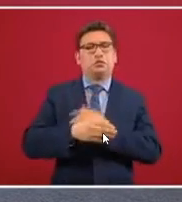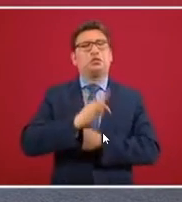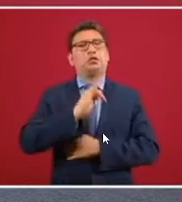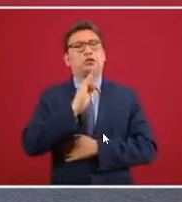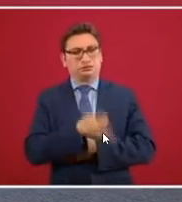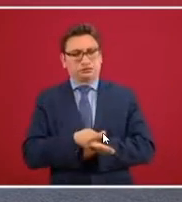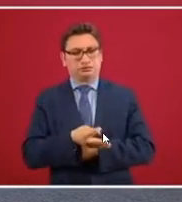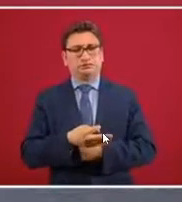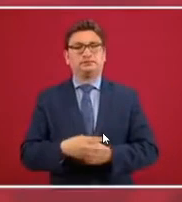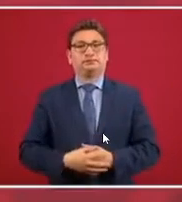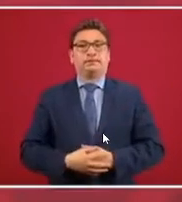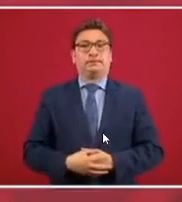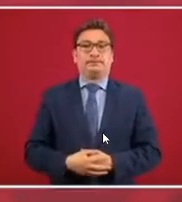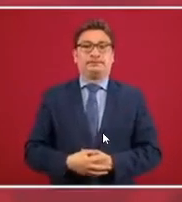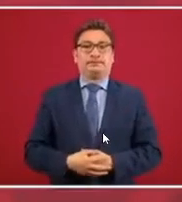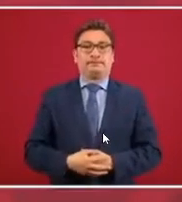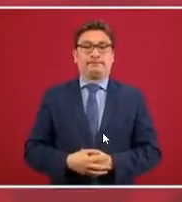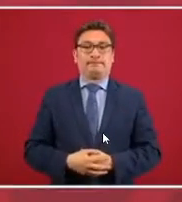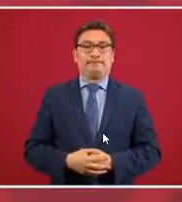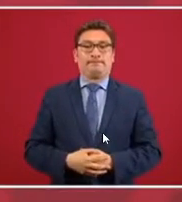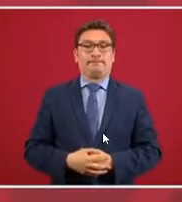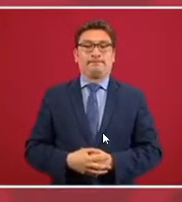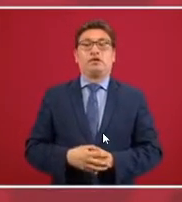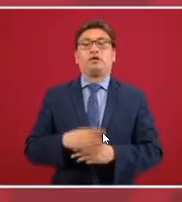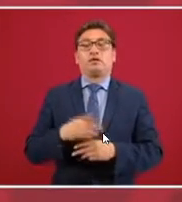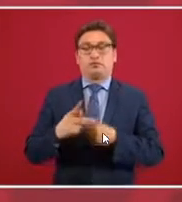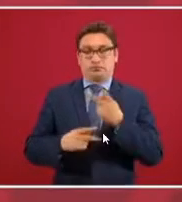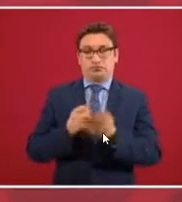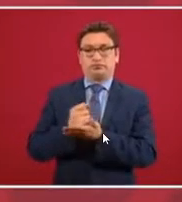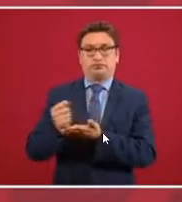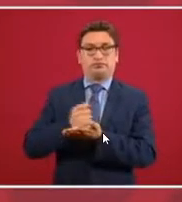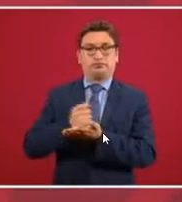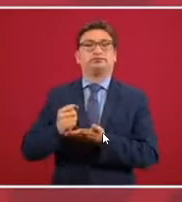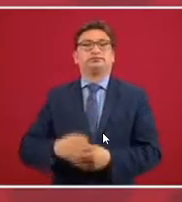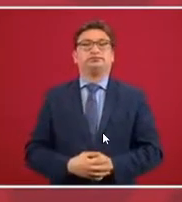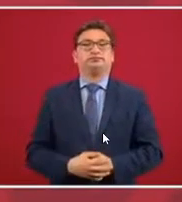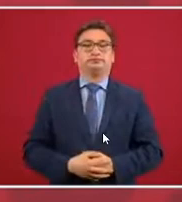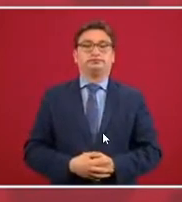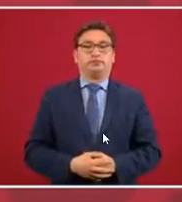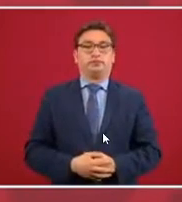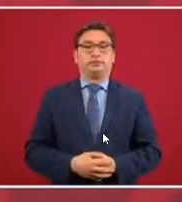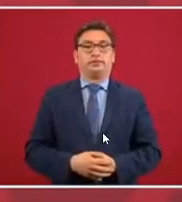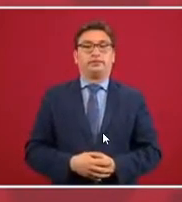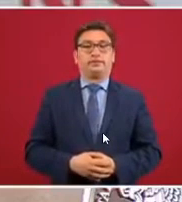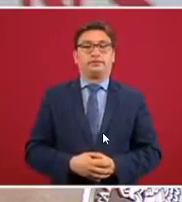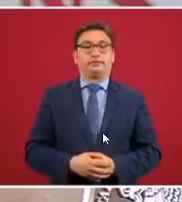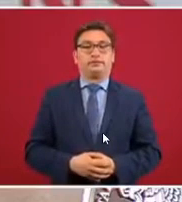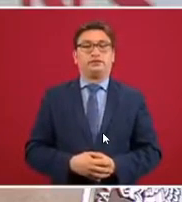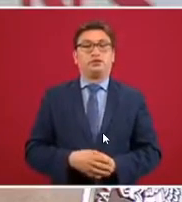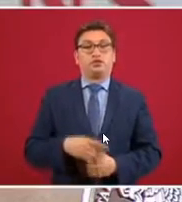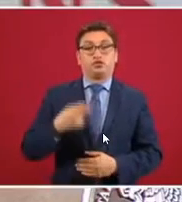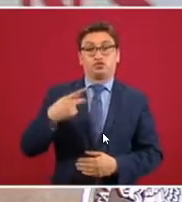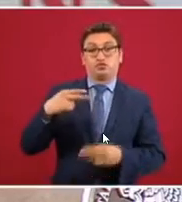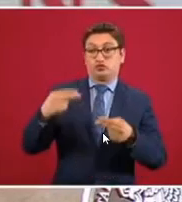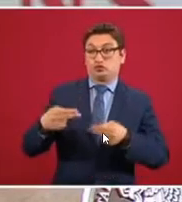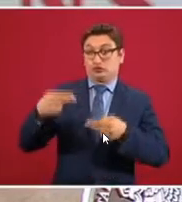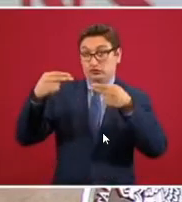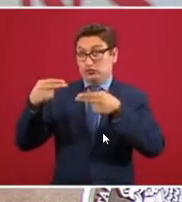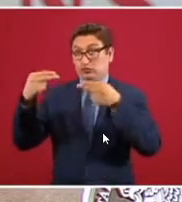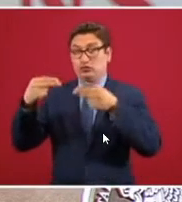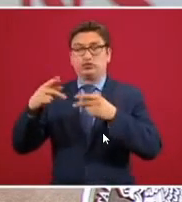en crédito y han enviado la foto de su negocio.